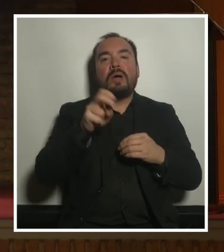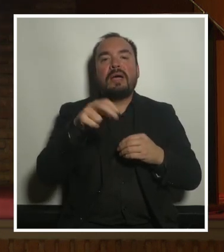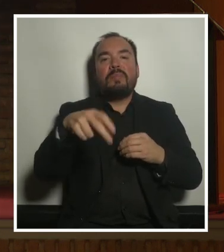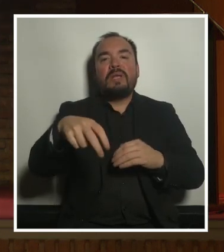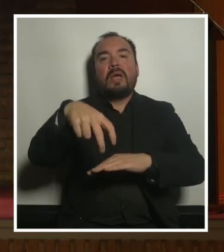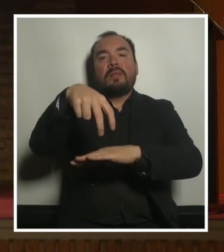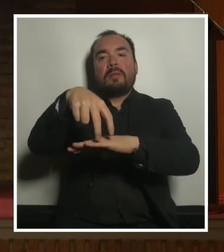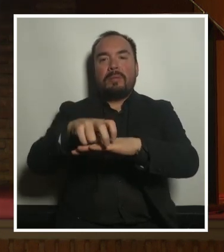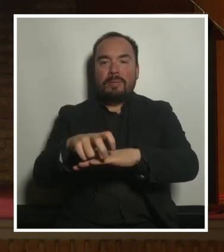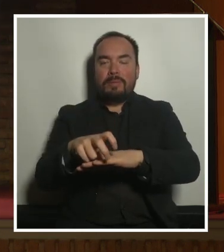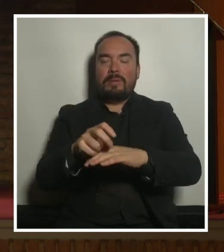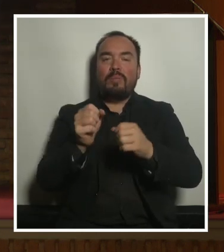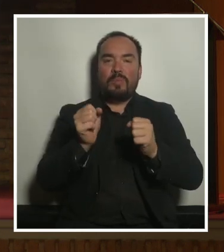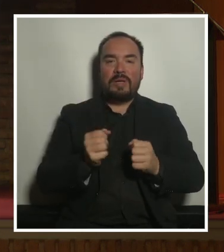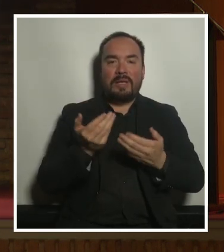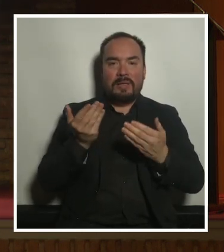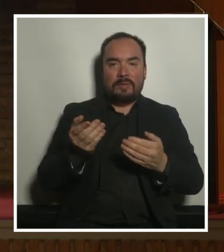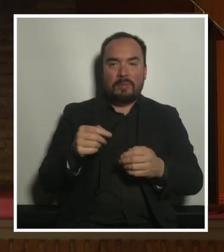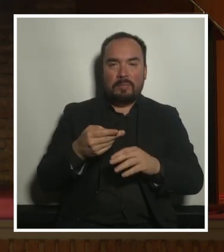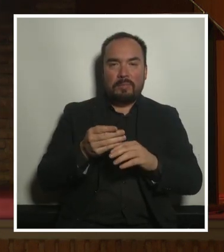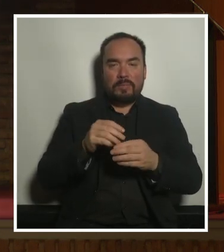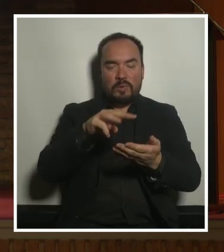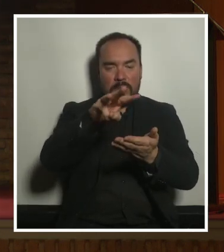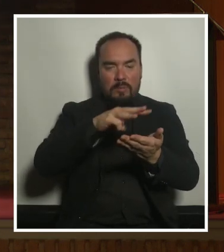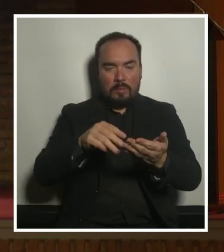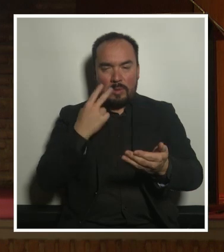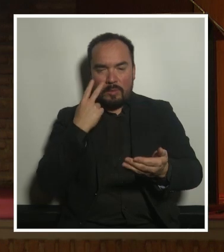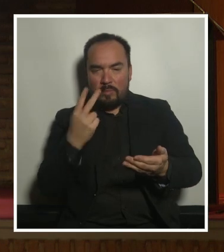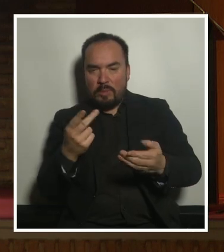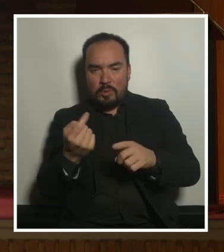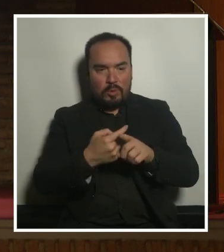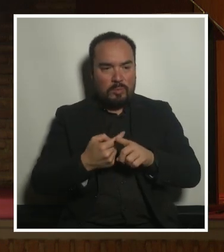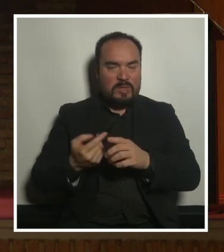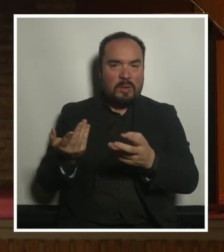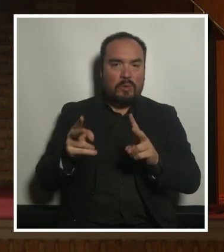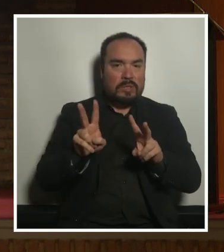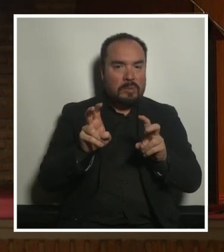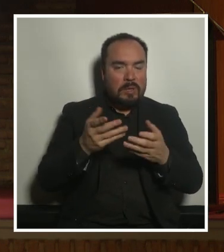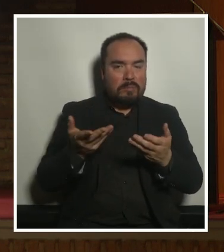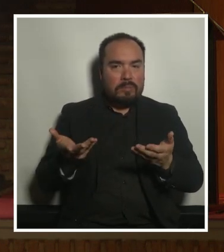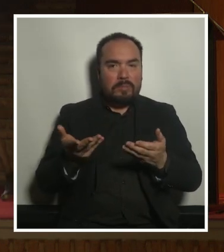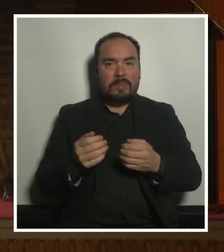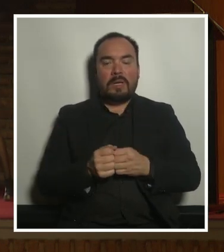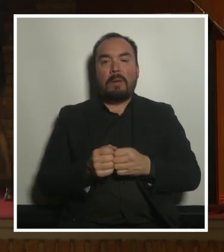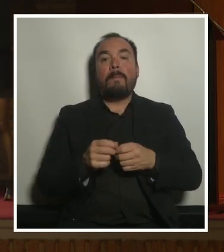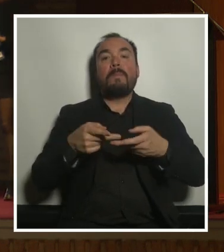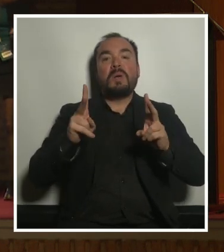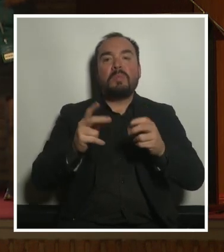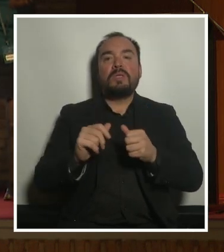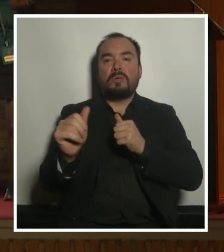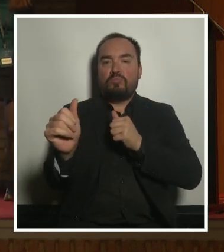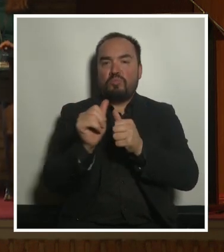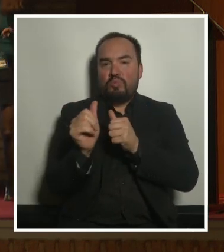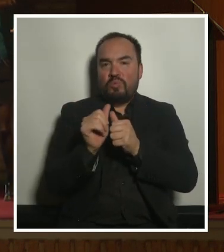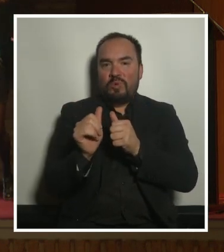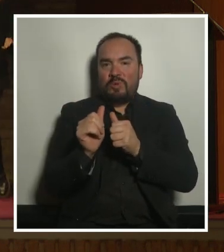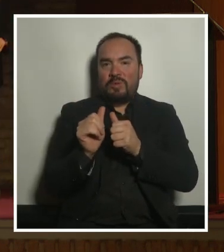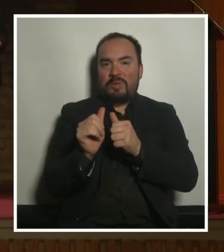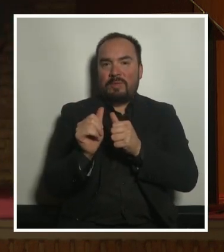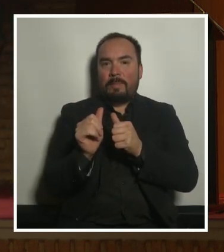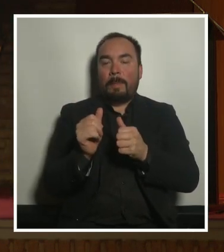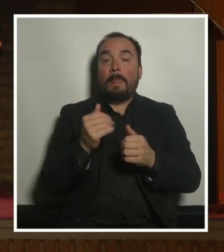escala desde ese gradiente que es el de máxima proximidad física y social al de por ejemplo los